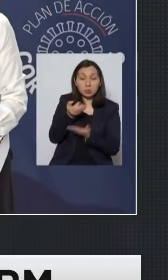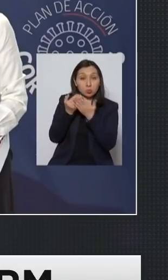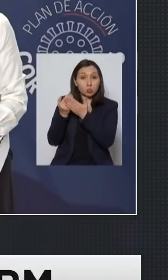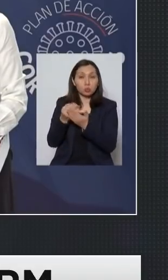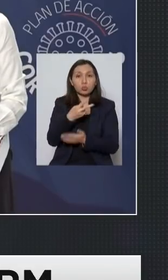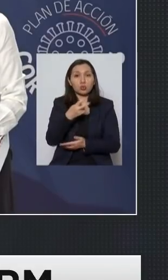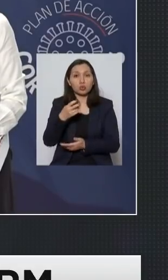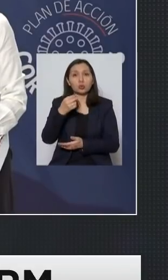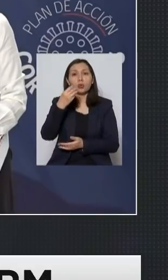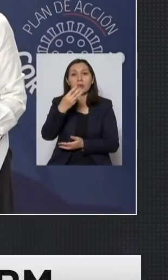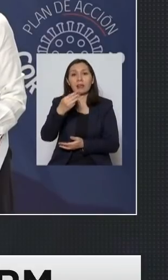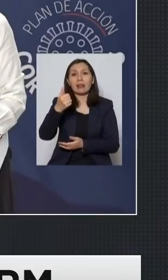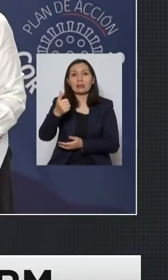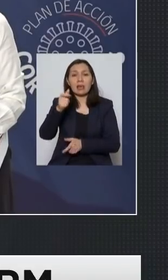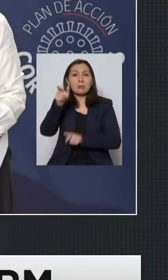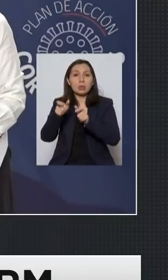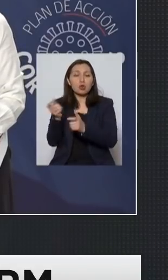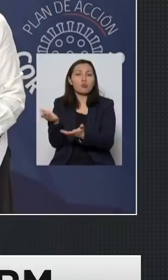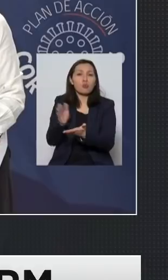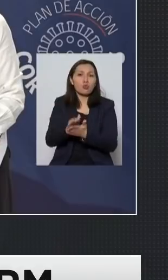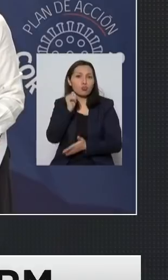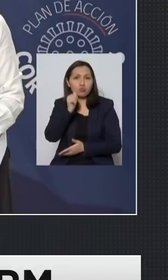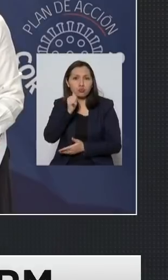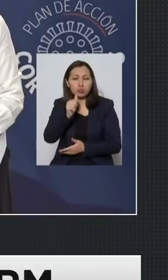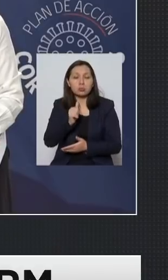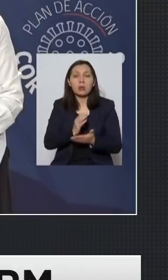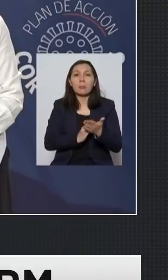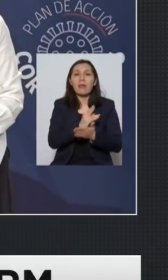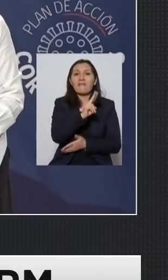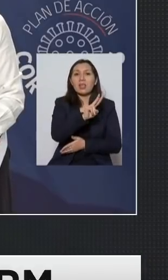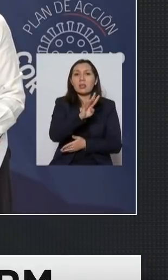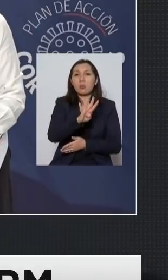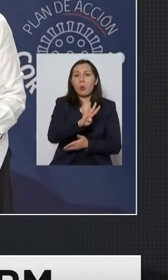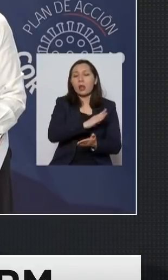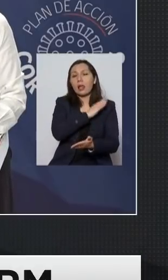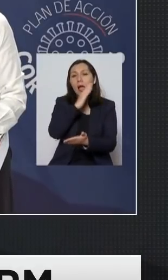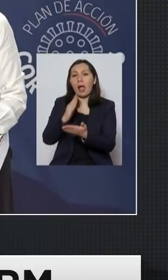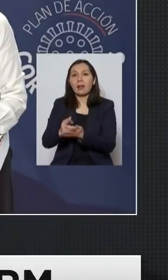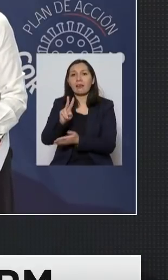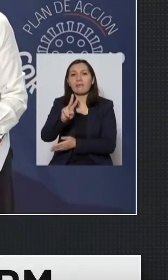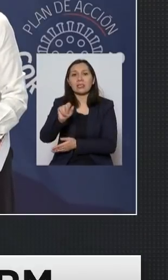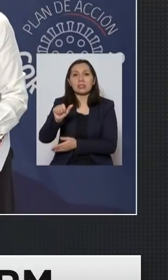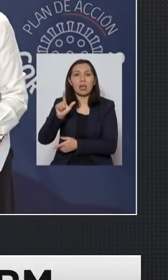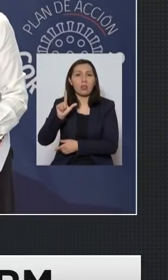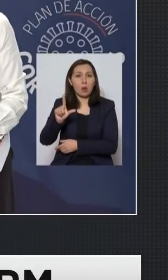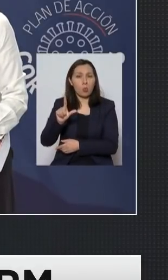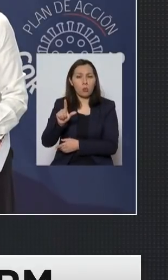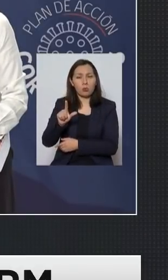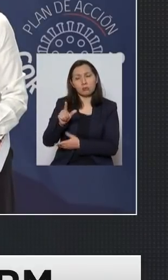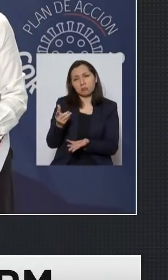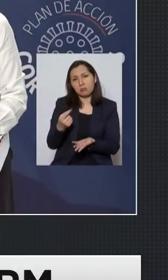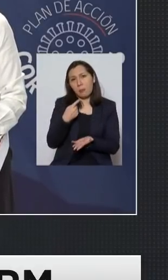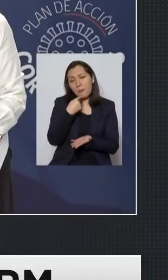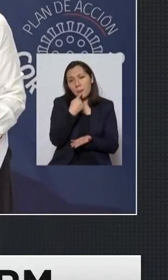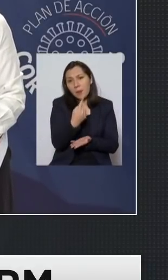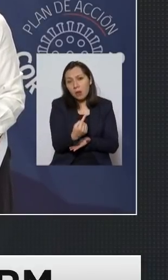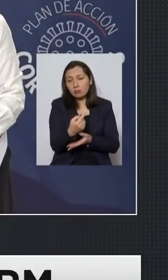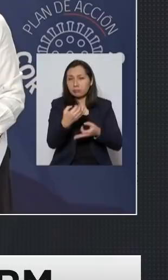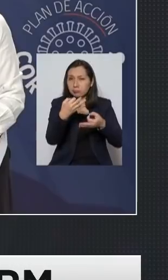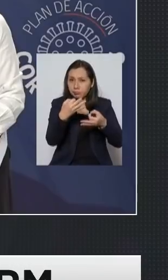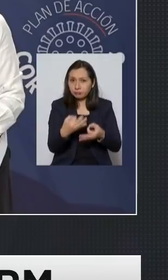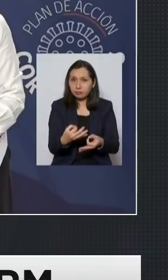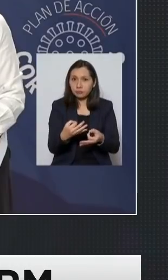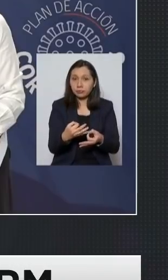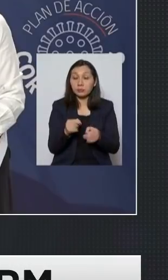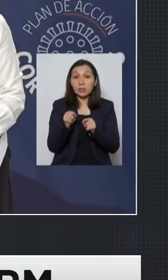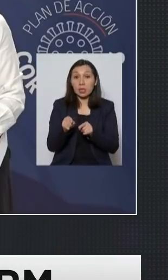236 muertes diarias desde el 24 al 26 de julio le quería preguntar si efectivamente